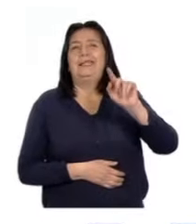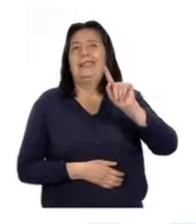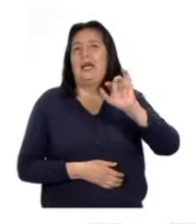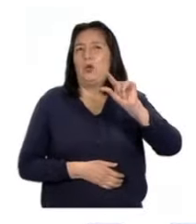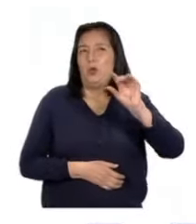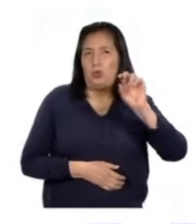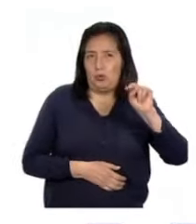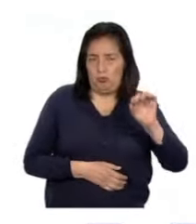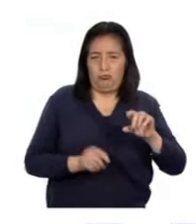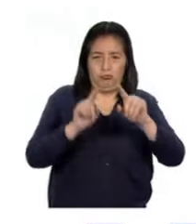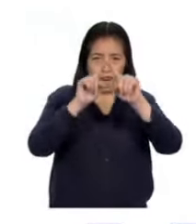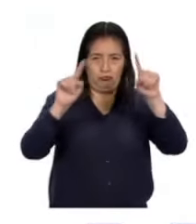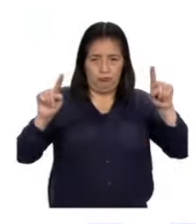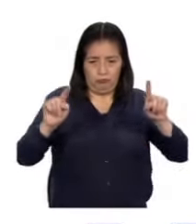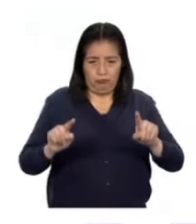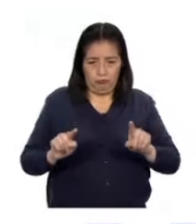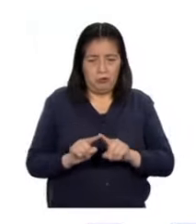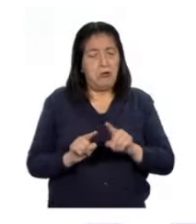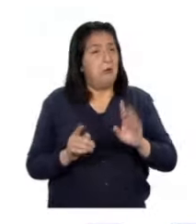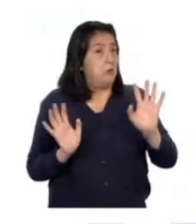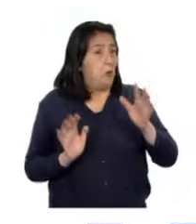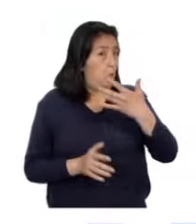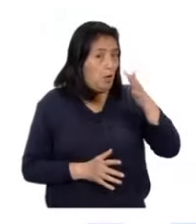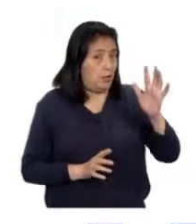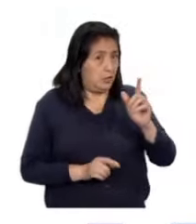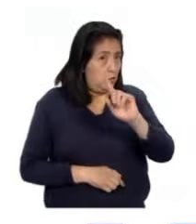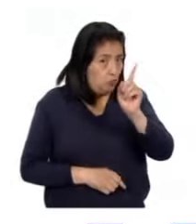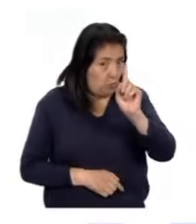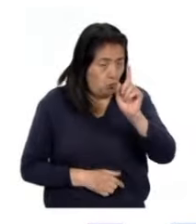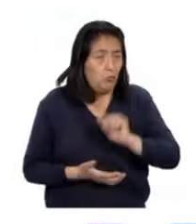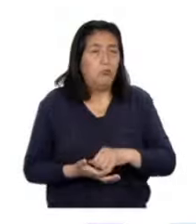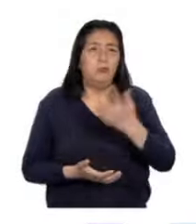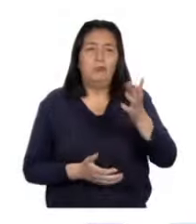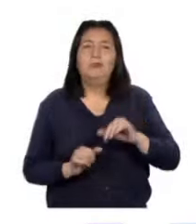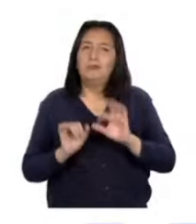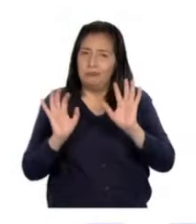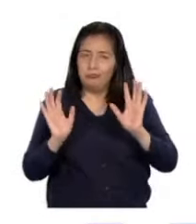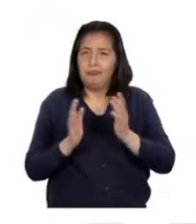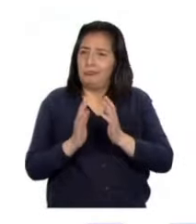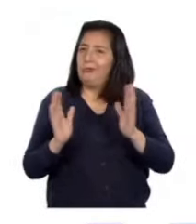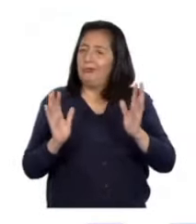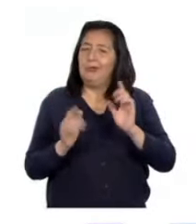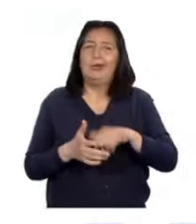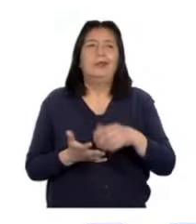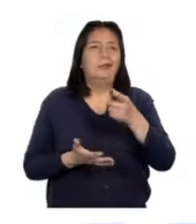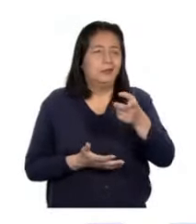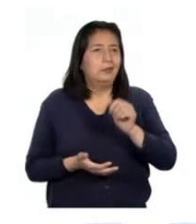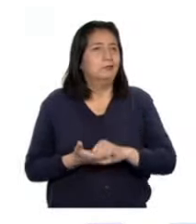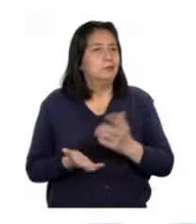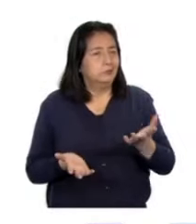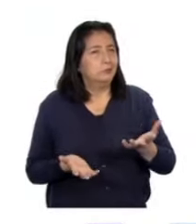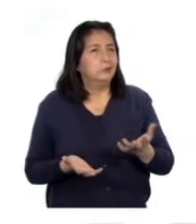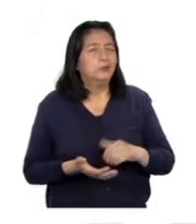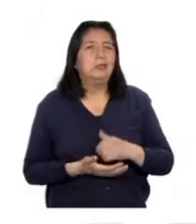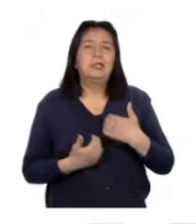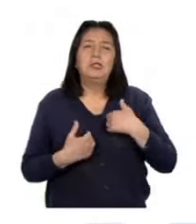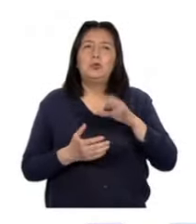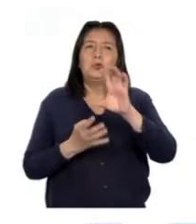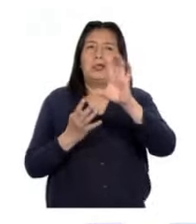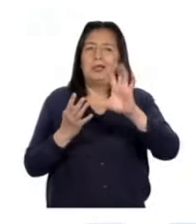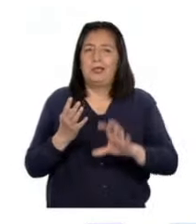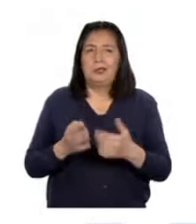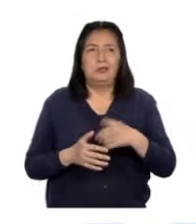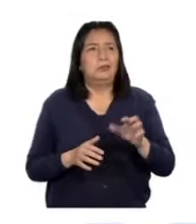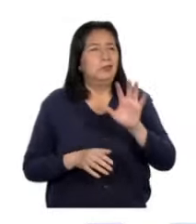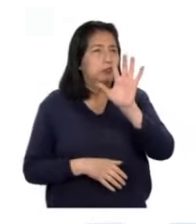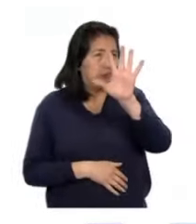aunque en realidad no cualquier pentágono, sino uno regular, es decir, aquel que goza, entre otras características,